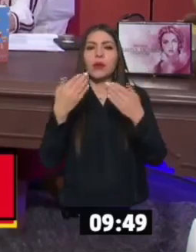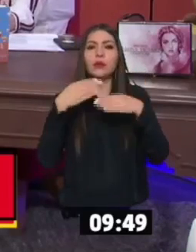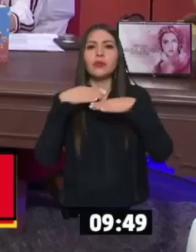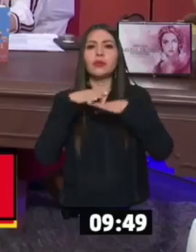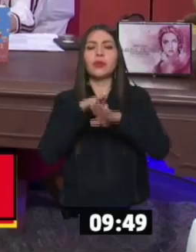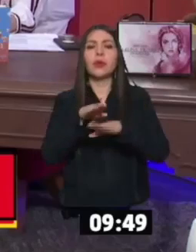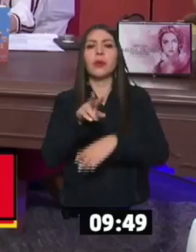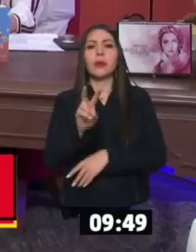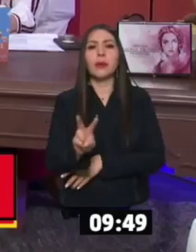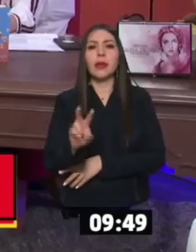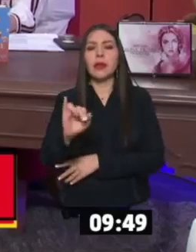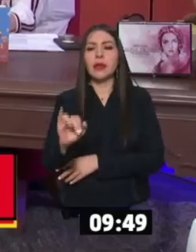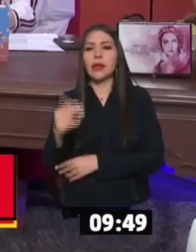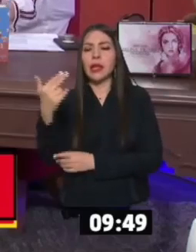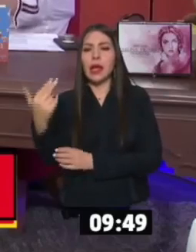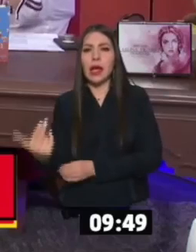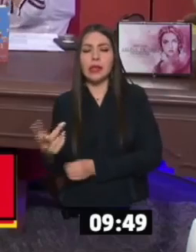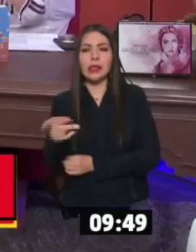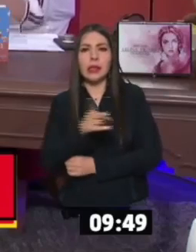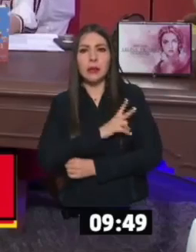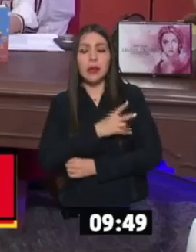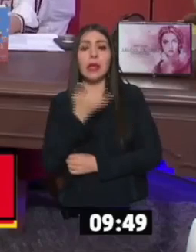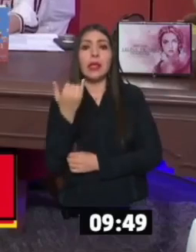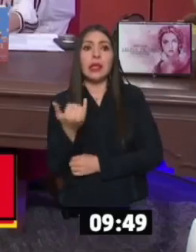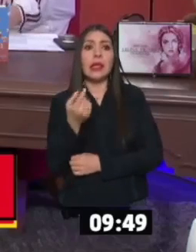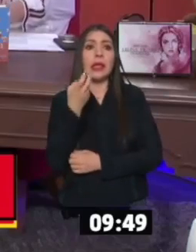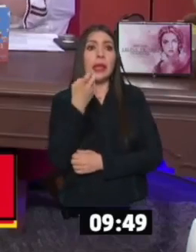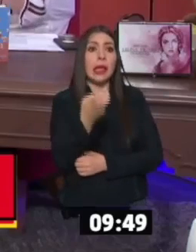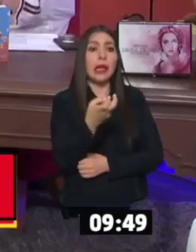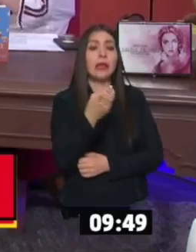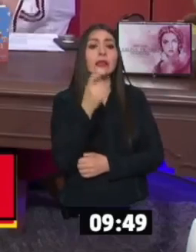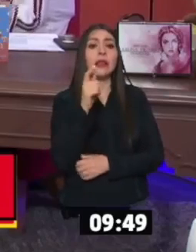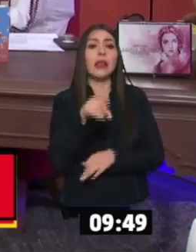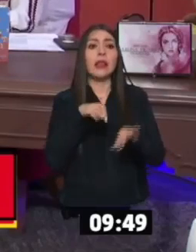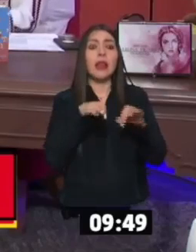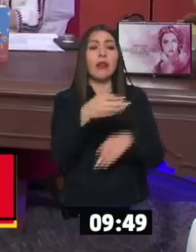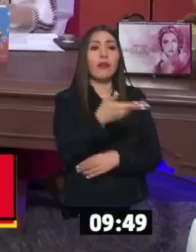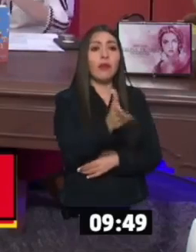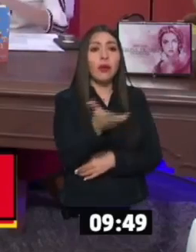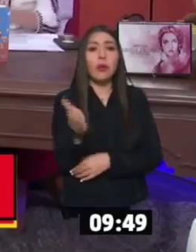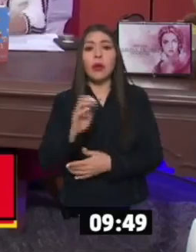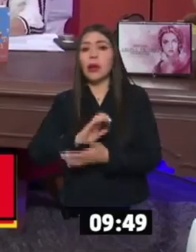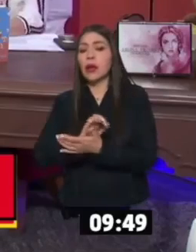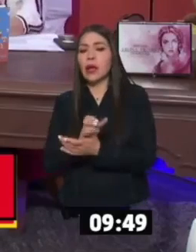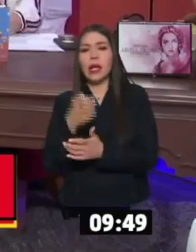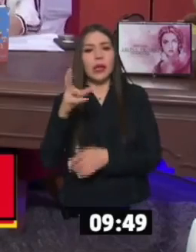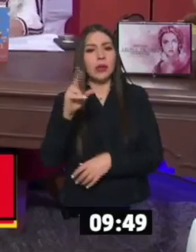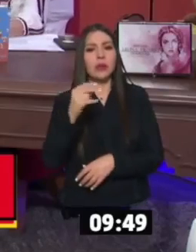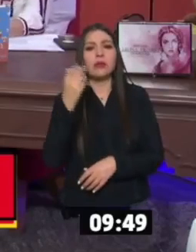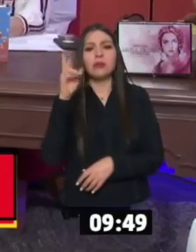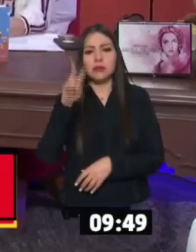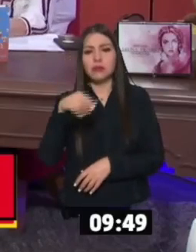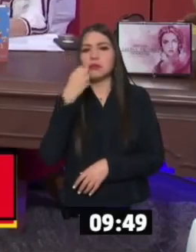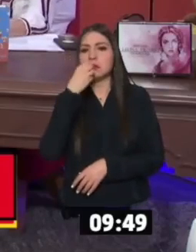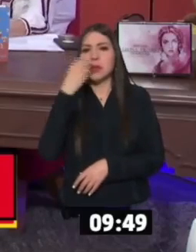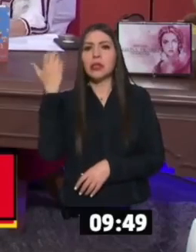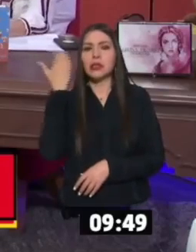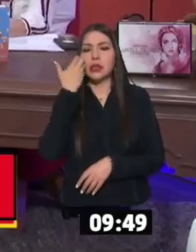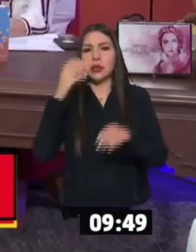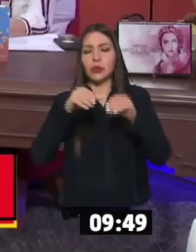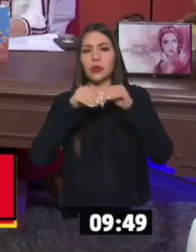lugar a la discriminación y que no tenía por qué perder su trabajo. O fue chido, ¿eh? Y luego, compañero.